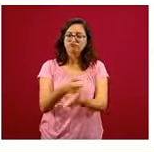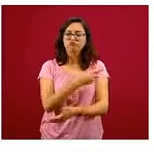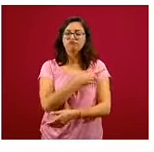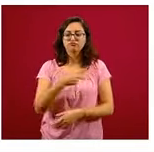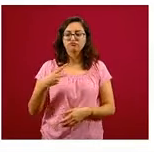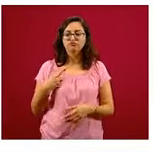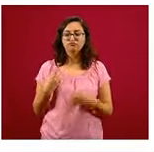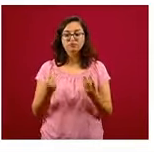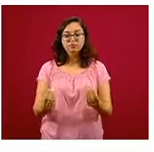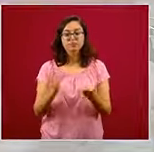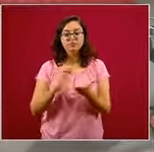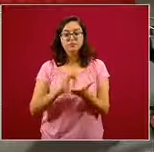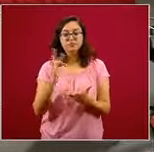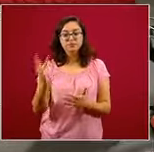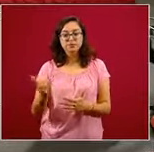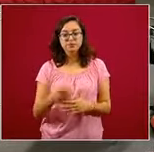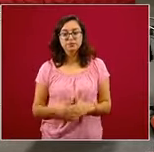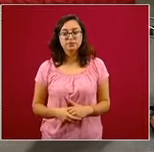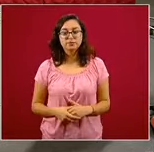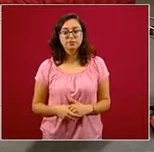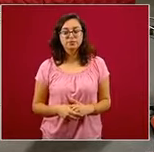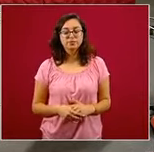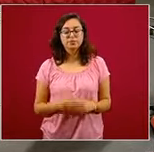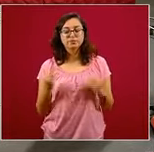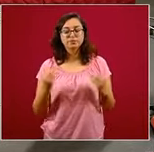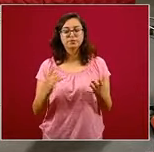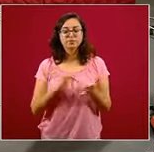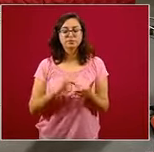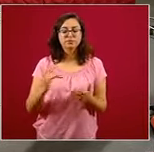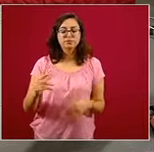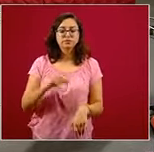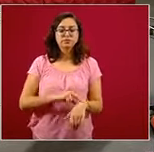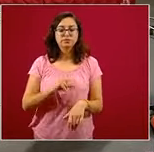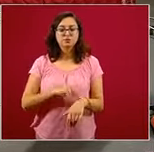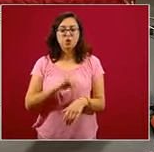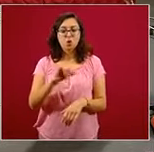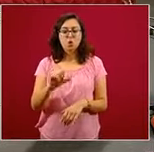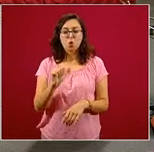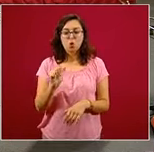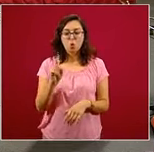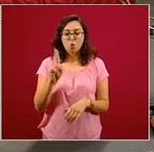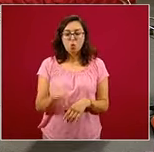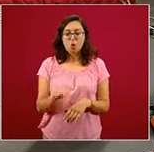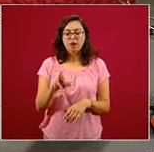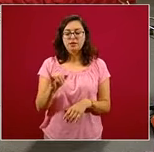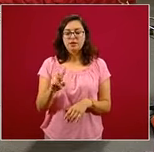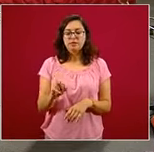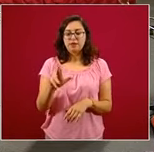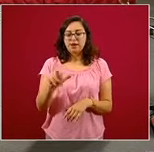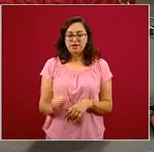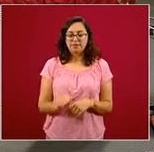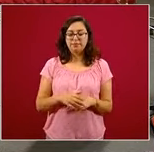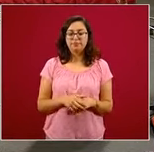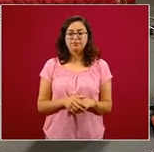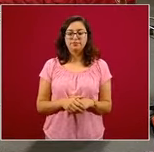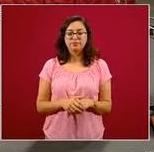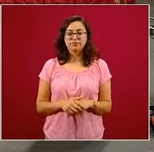Muchísimas gracias, doctor Juan Rivera Adomarco, director general del Instituto Nacional de Salud Pública.